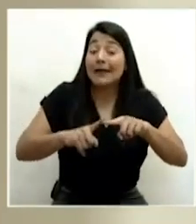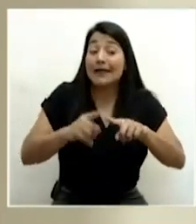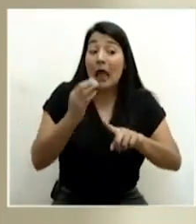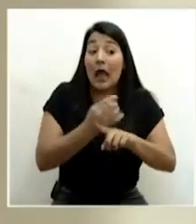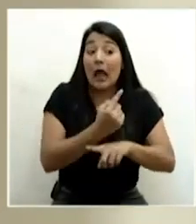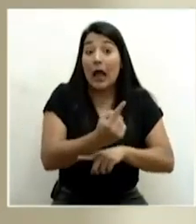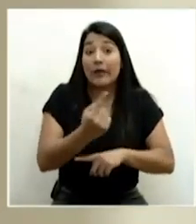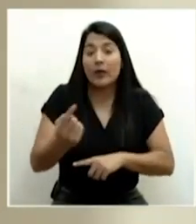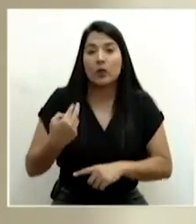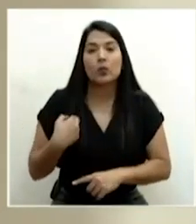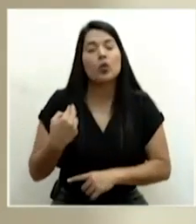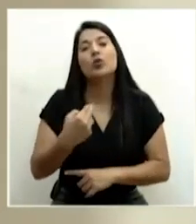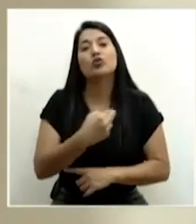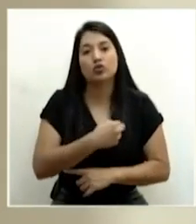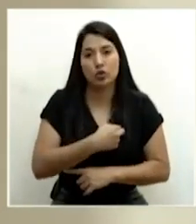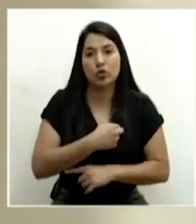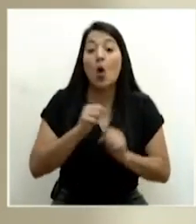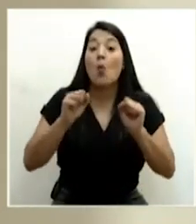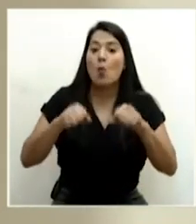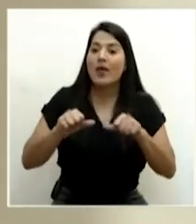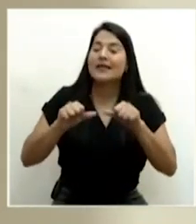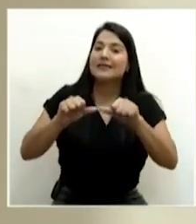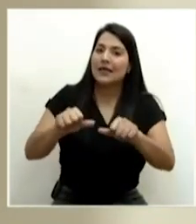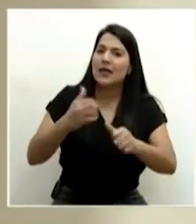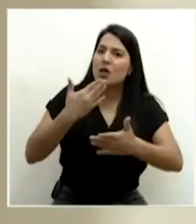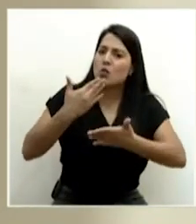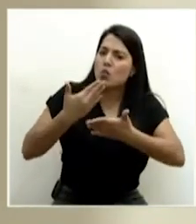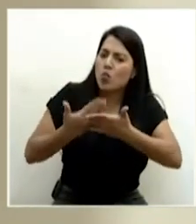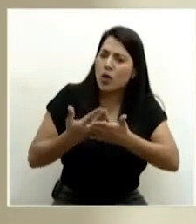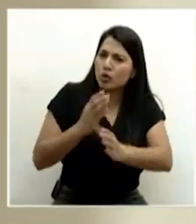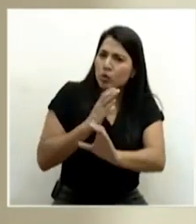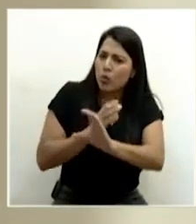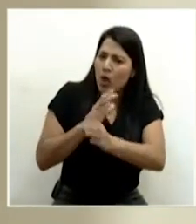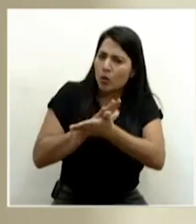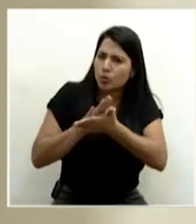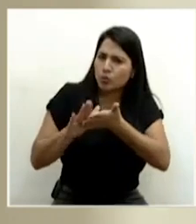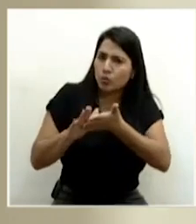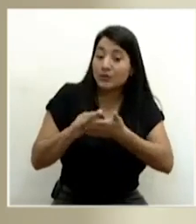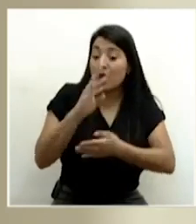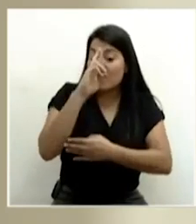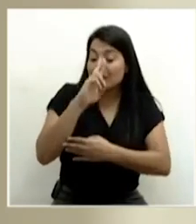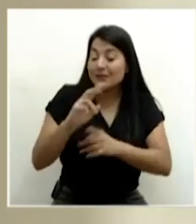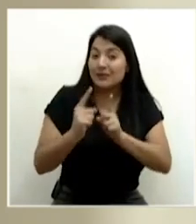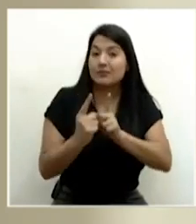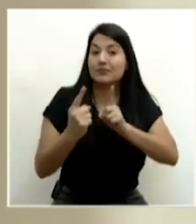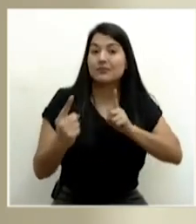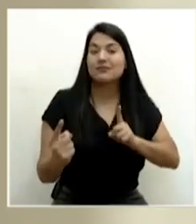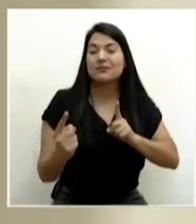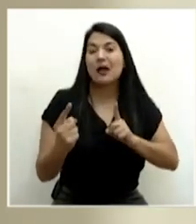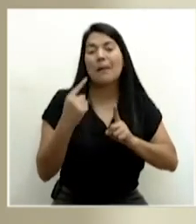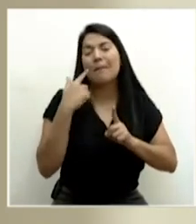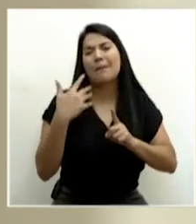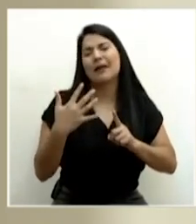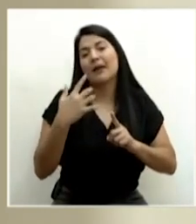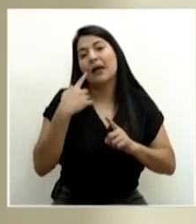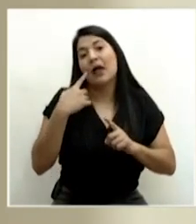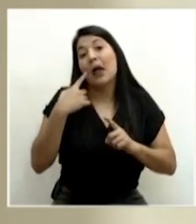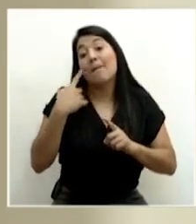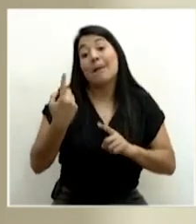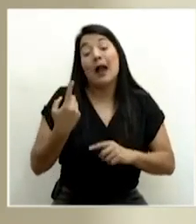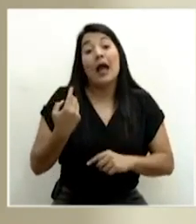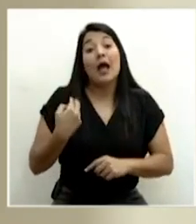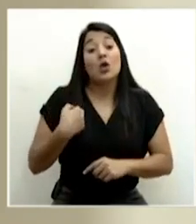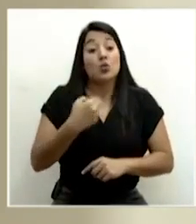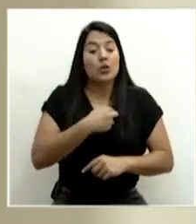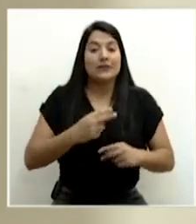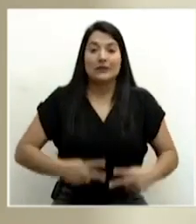literalmente mantener esas buenas prácticas y ese distanciamiento social para que nuestra